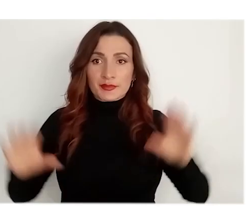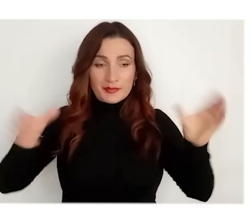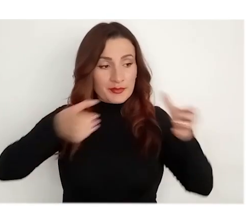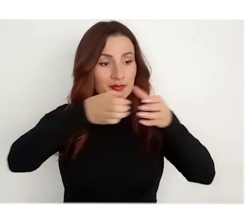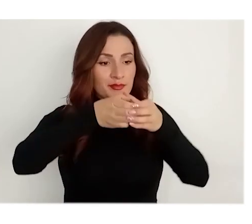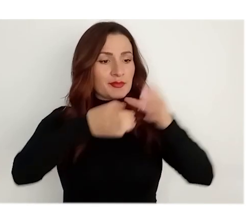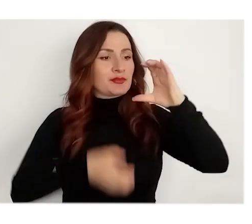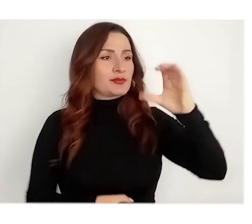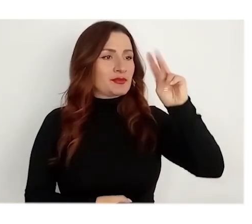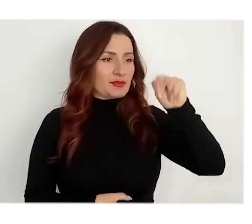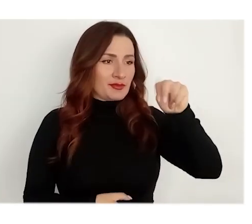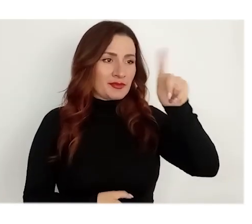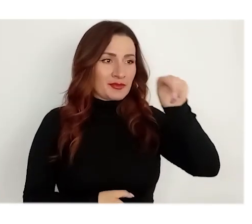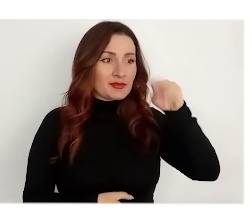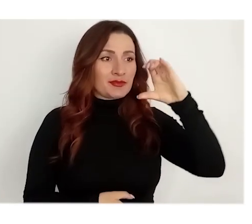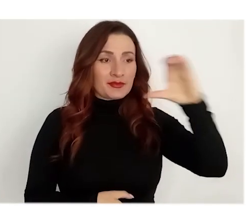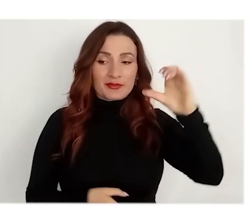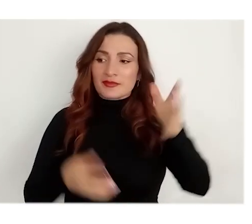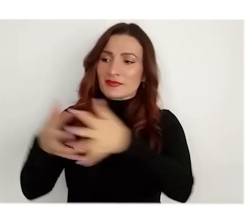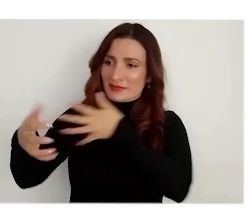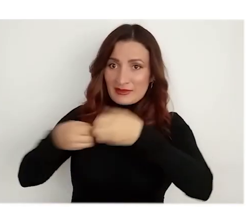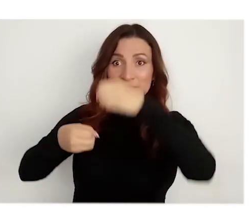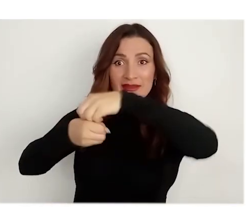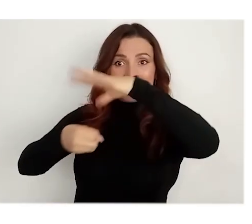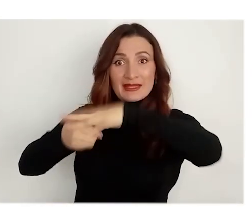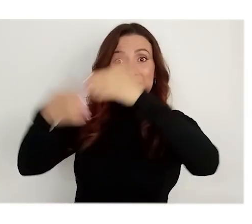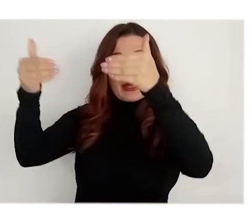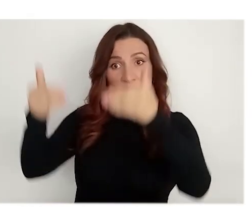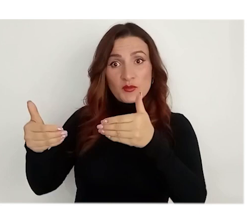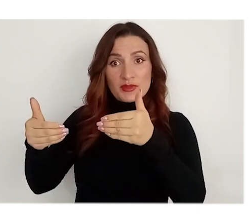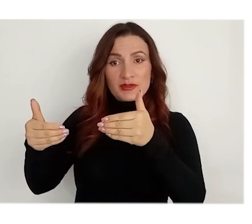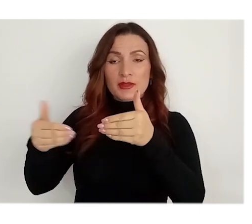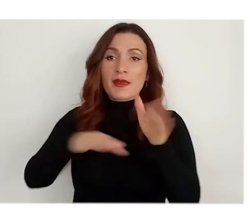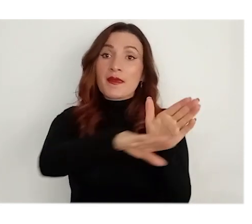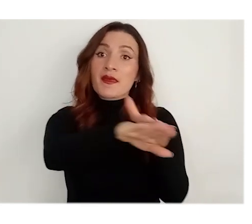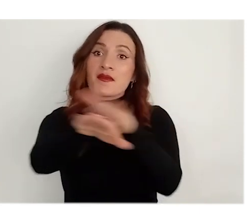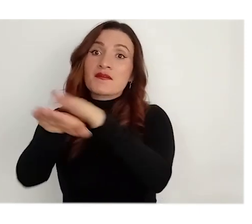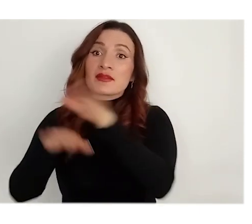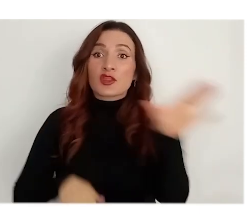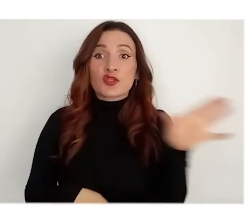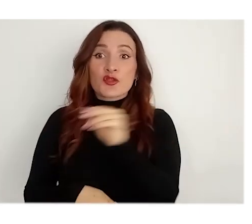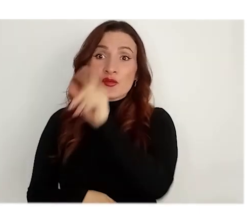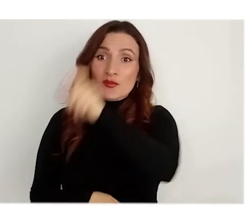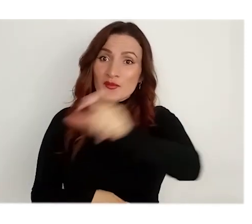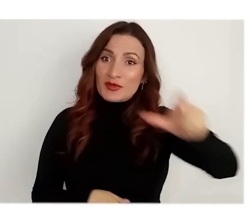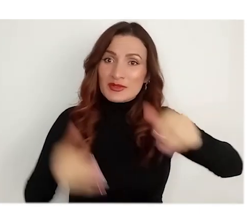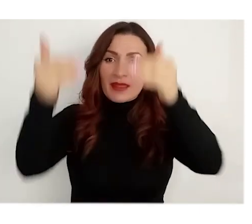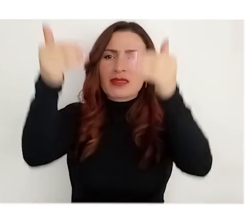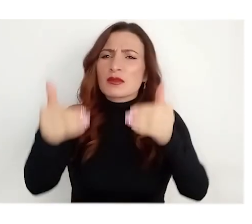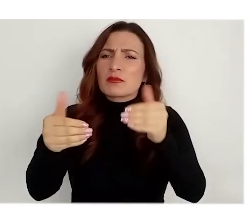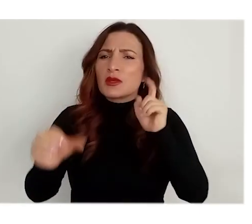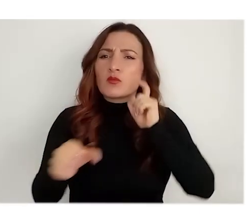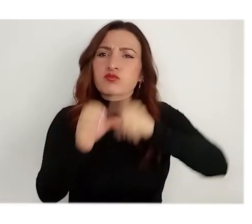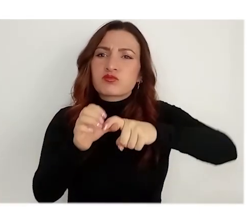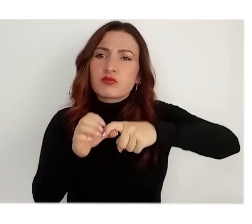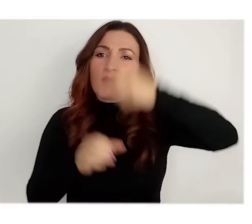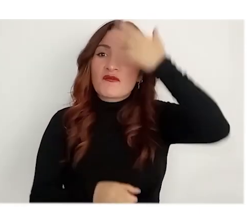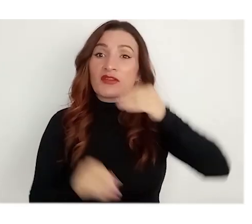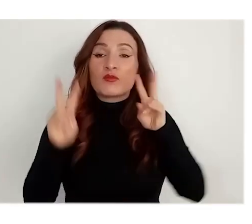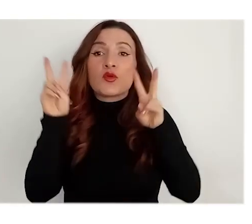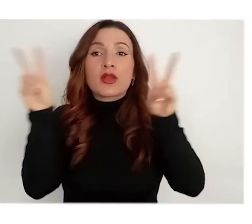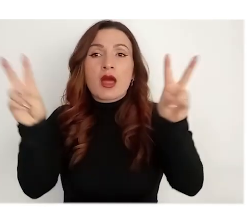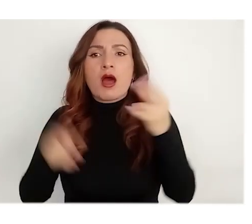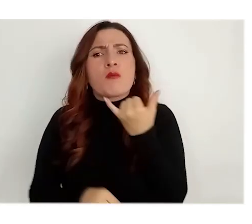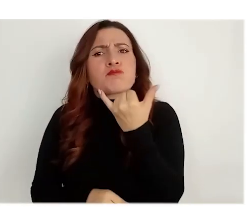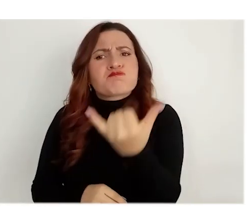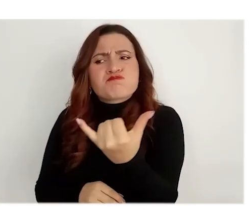La Comisión Nacional del Servicio Civil y el Sistema Distrital de Discapacidad invitan a la población con discapacidad a unirse al Facebook